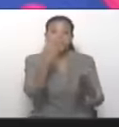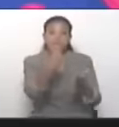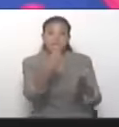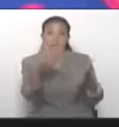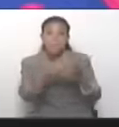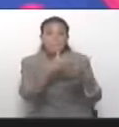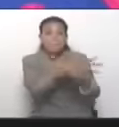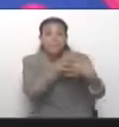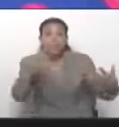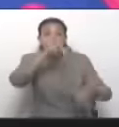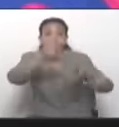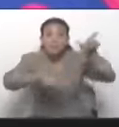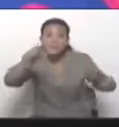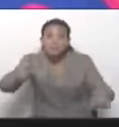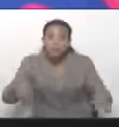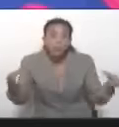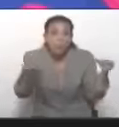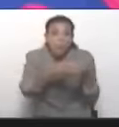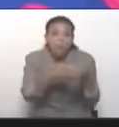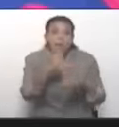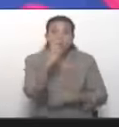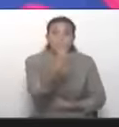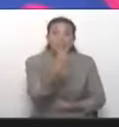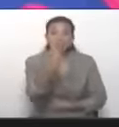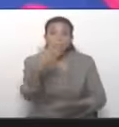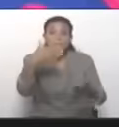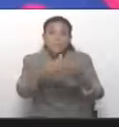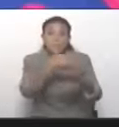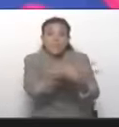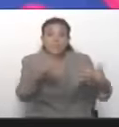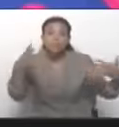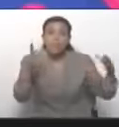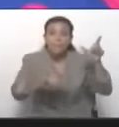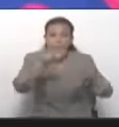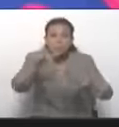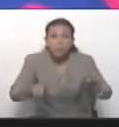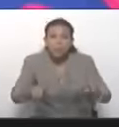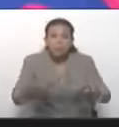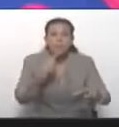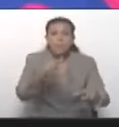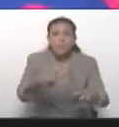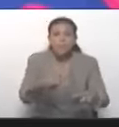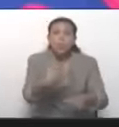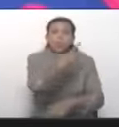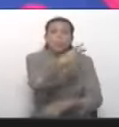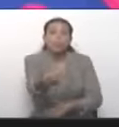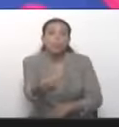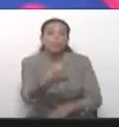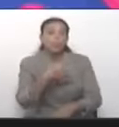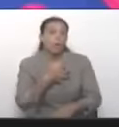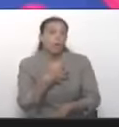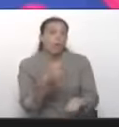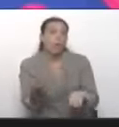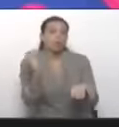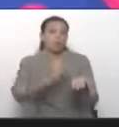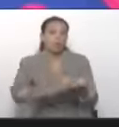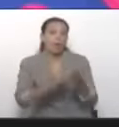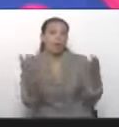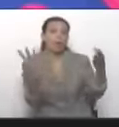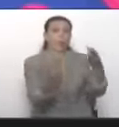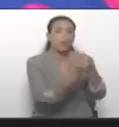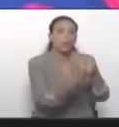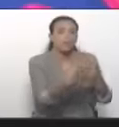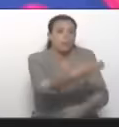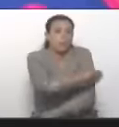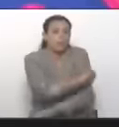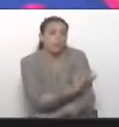venezolanos aproximadamente. 21 millones de venezolanos y venezolanas le dijeron no a las primarias de